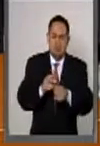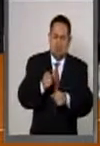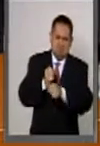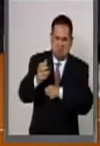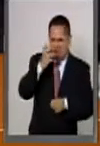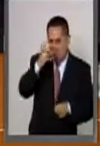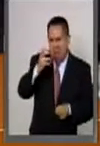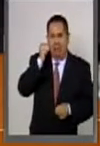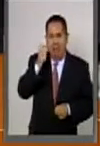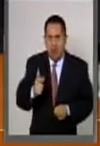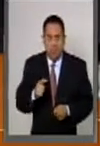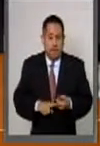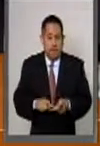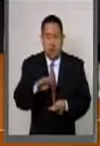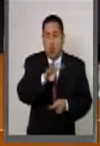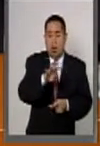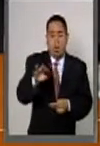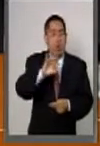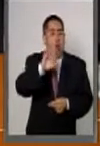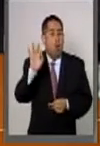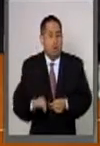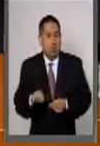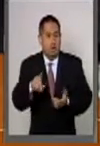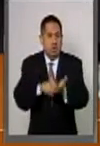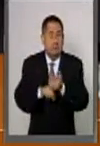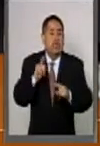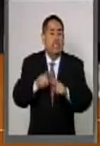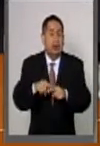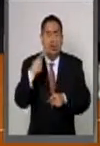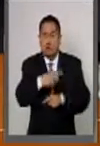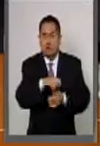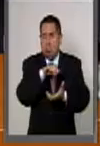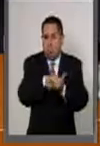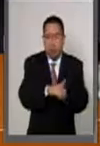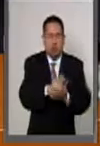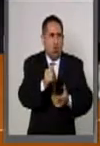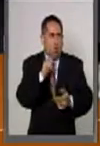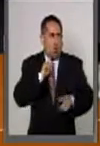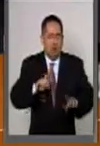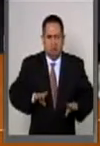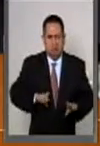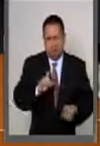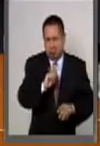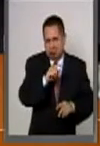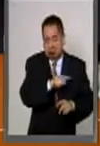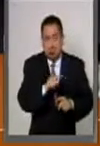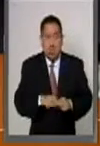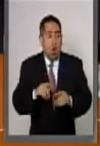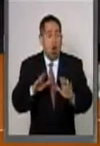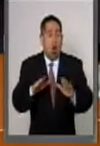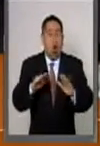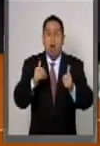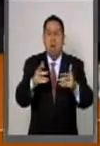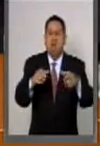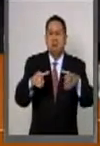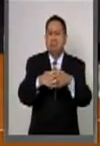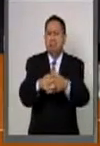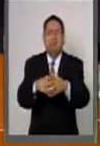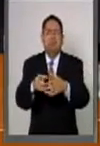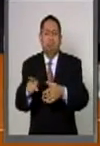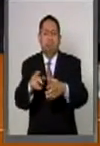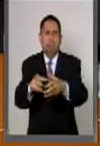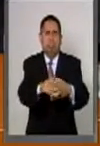violencia, el 44 por ciento la han tenido por parte de su cónyuge o pareja y en los espacios públicos y comunitarios.